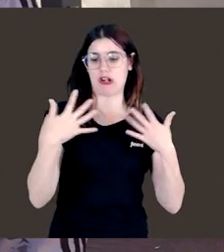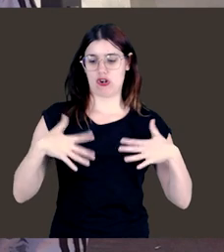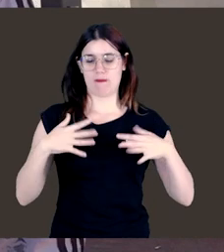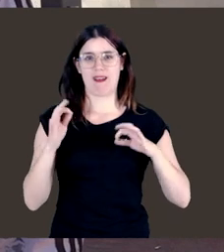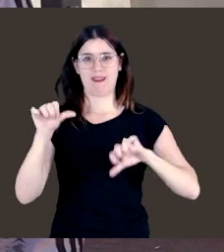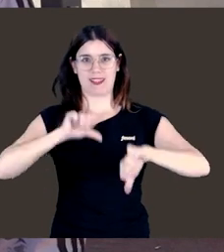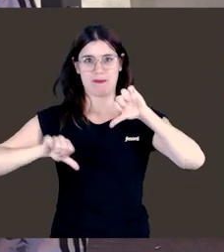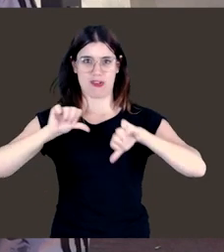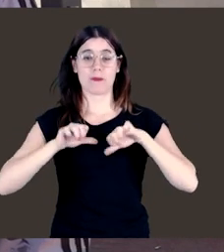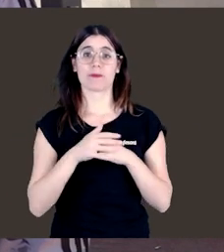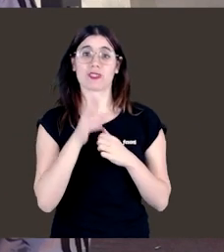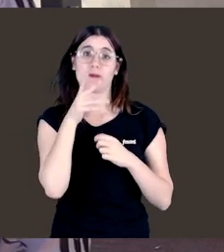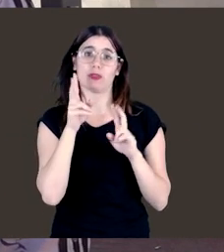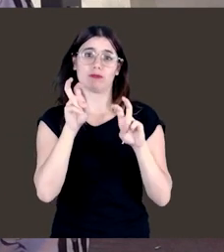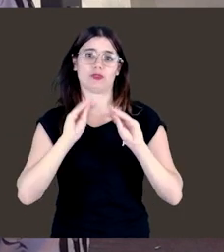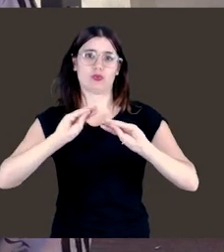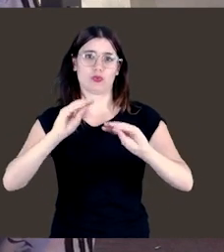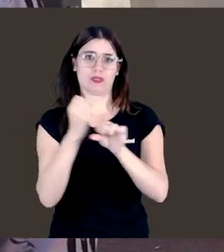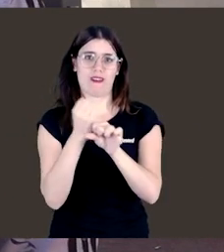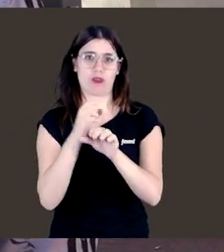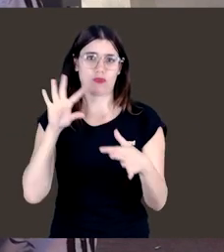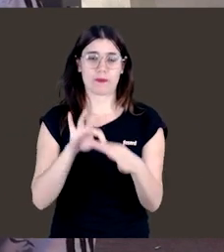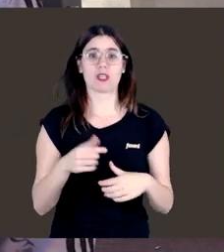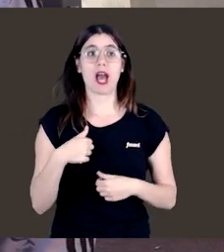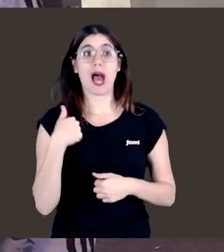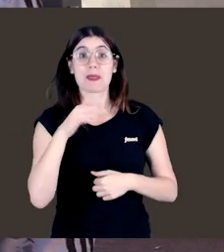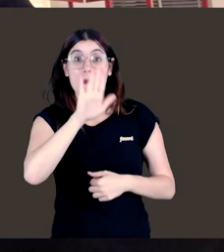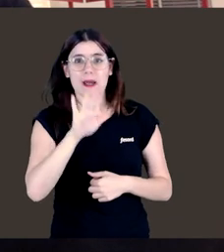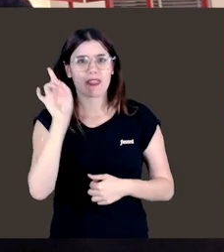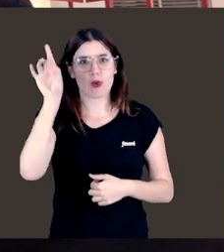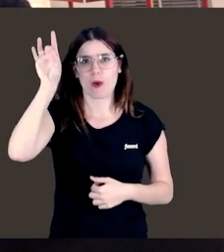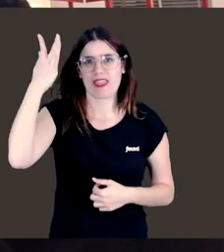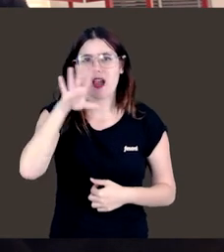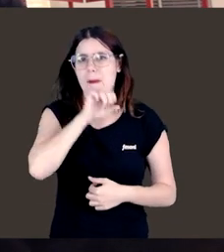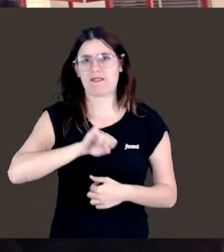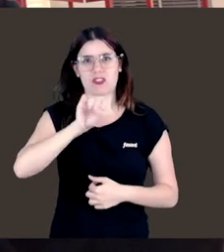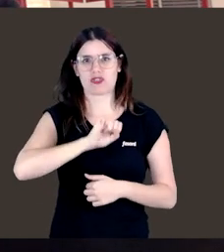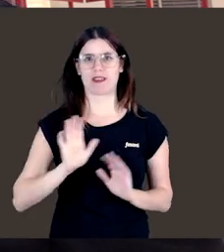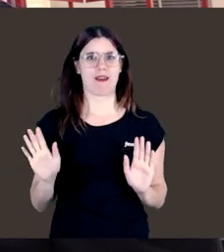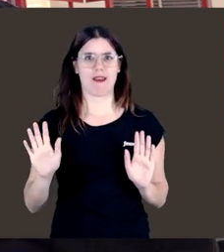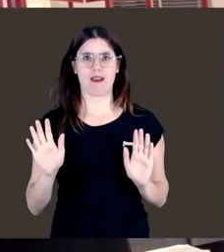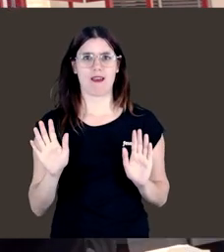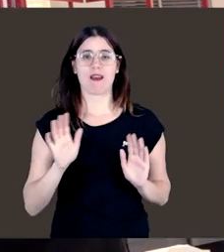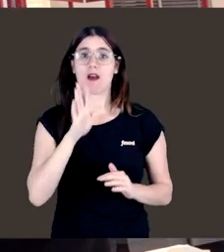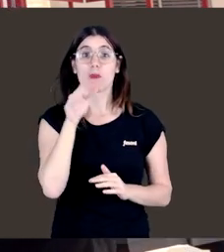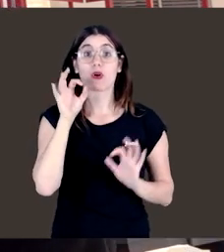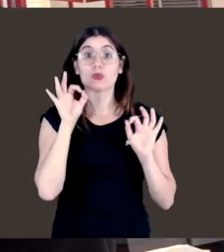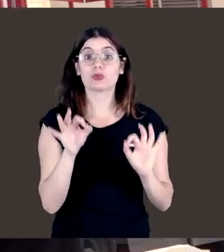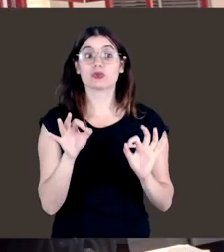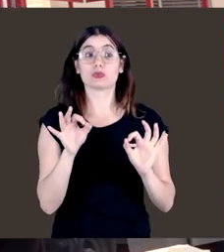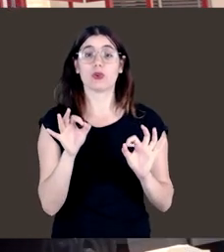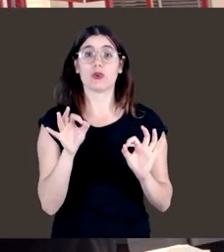a través de su indumentaria con respecto a su labor en la química. Me parece una idea fabulosa,